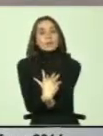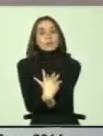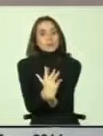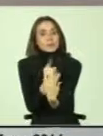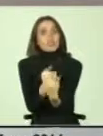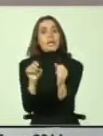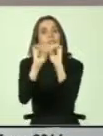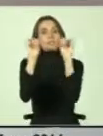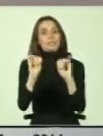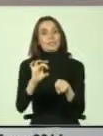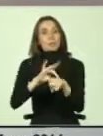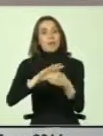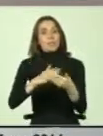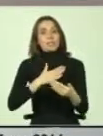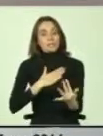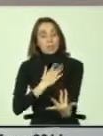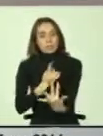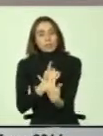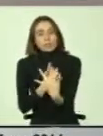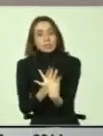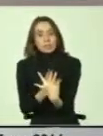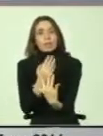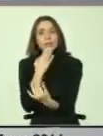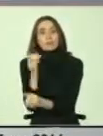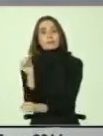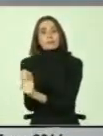de salud inclusivo y un mercado laboral inclusivo.